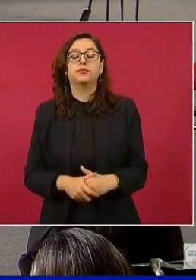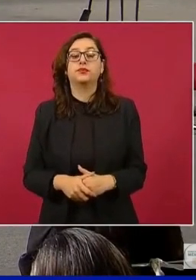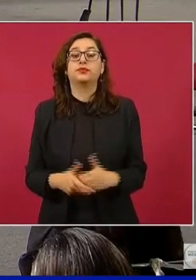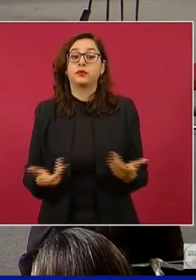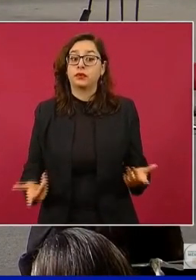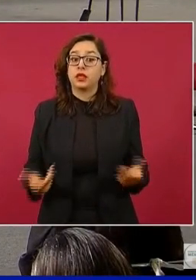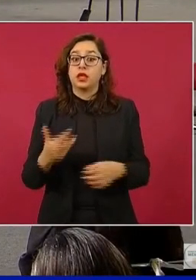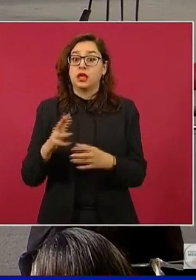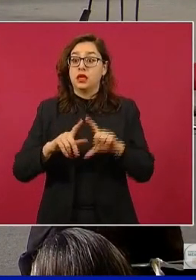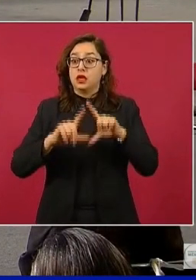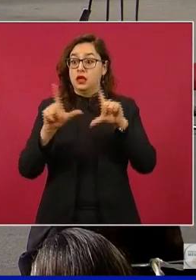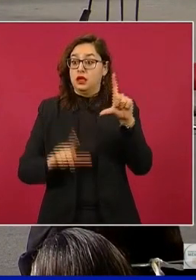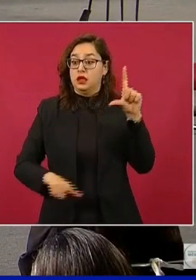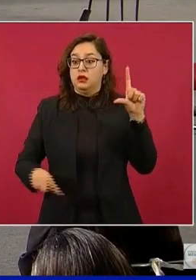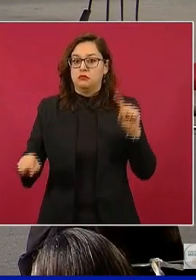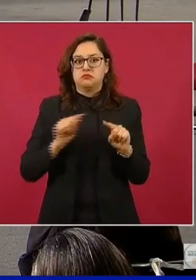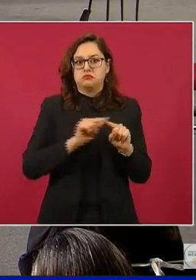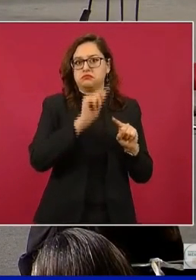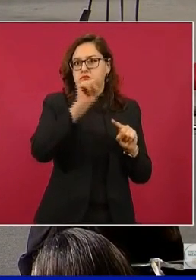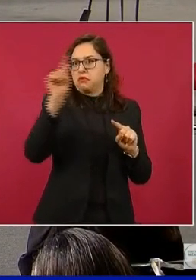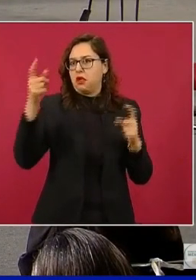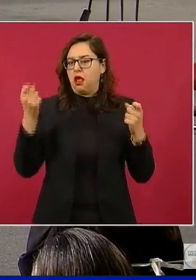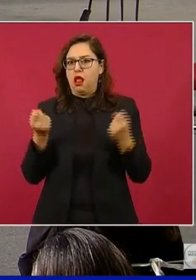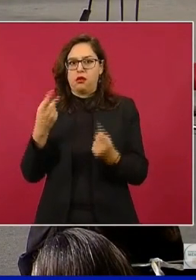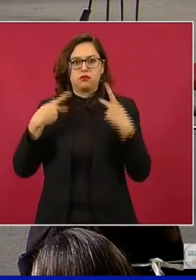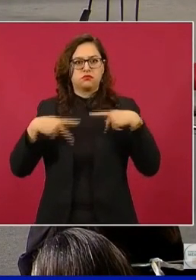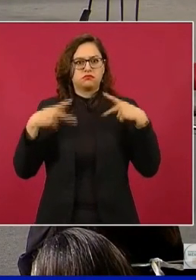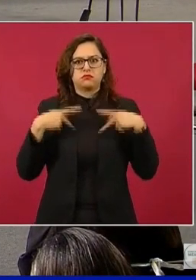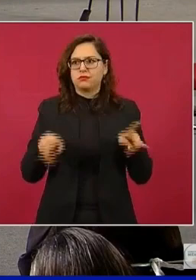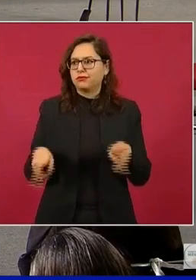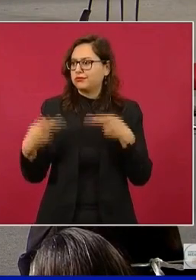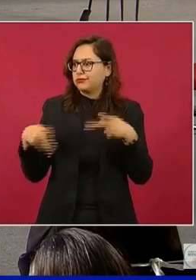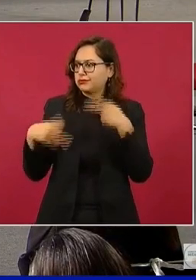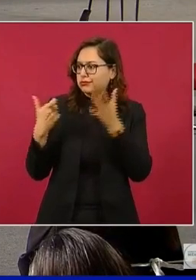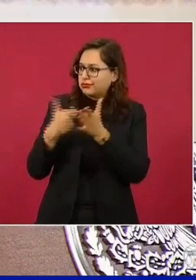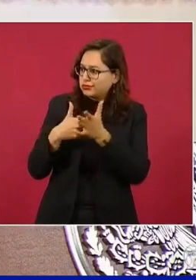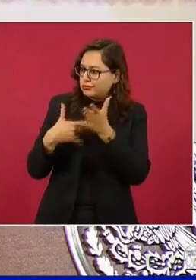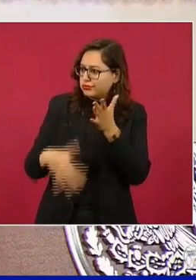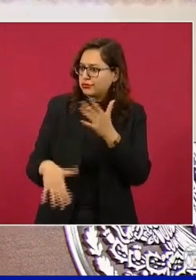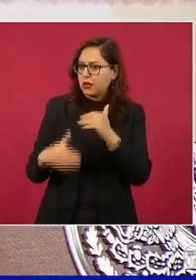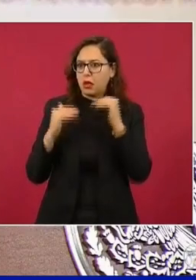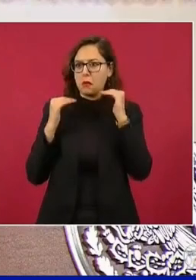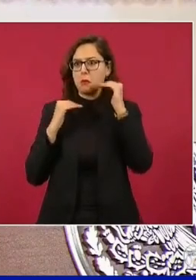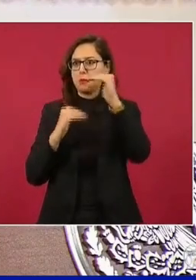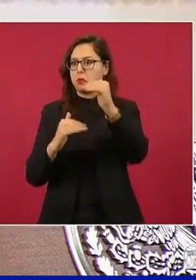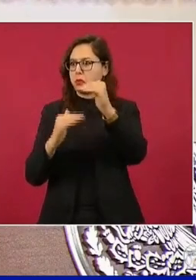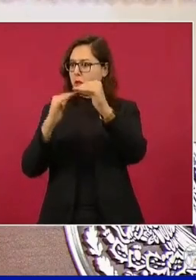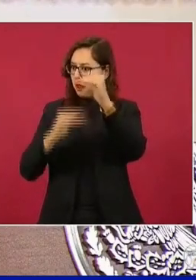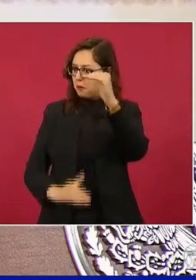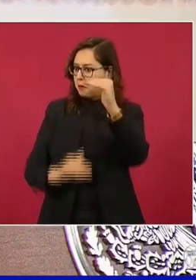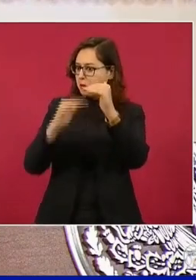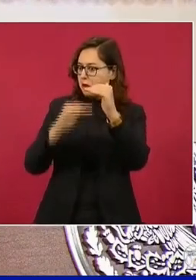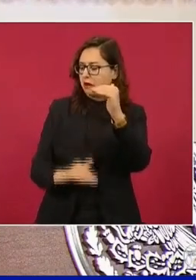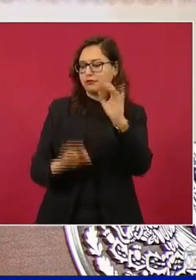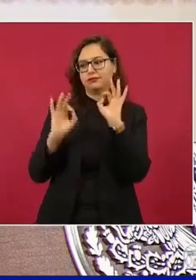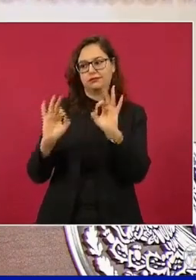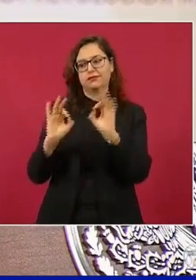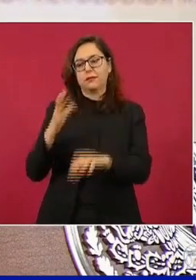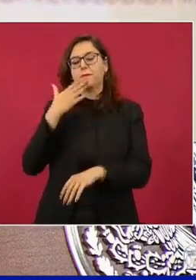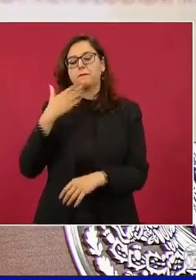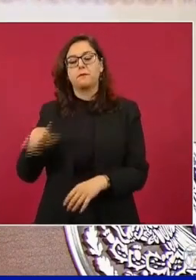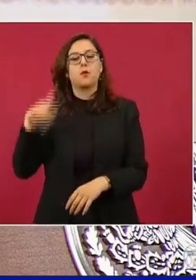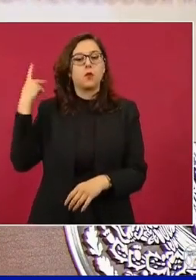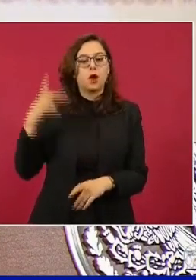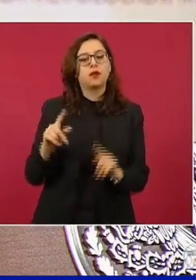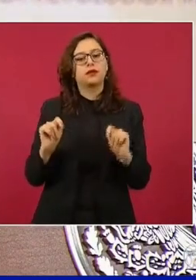en algunas regiones del país más barato, por abajo de los precios máximos y encontramos casos en Puebla, en